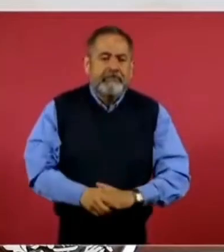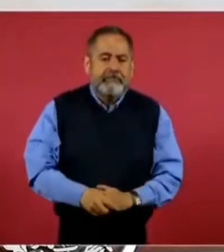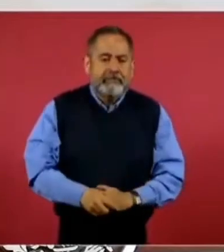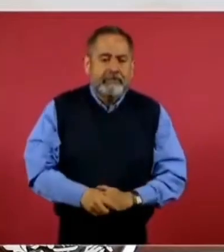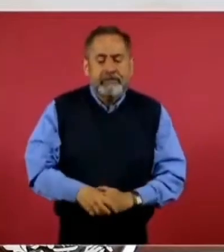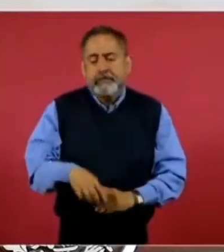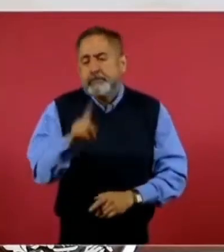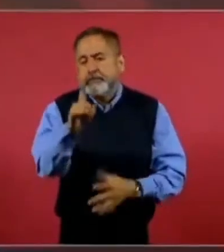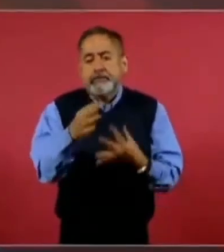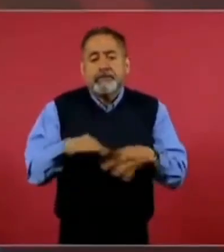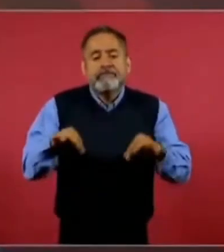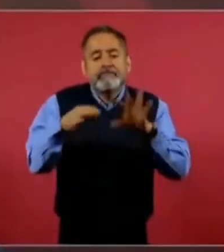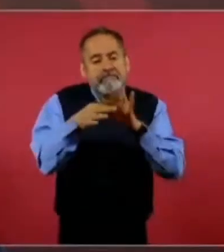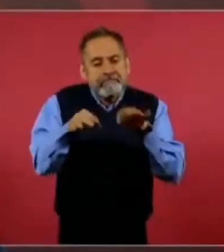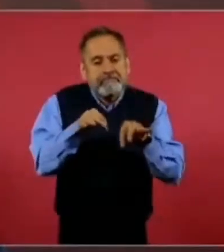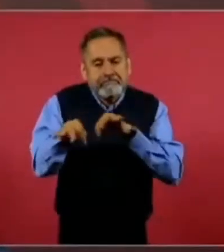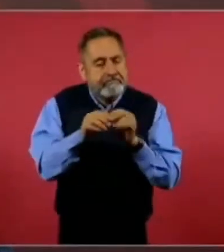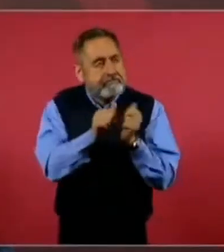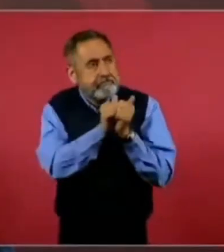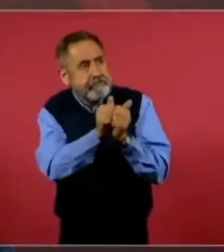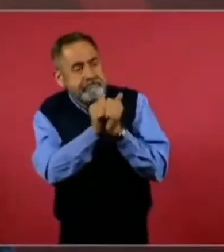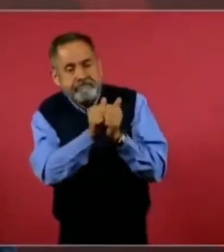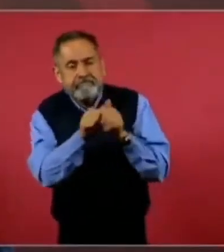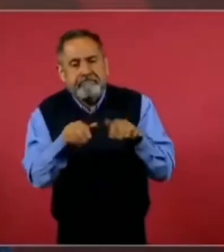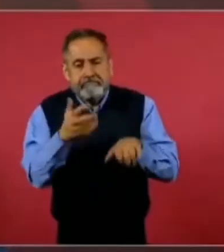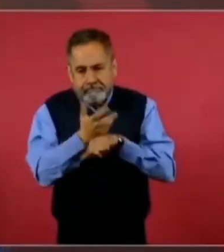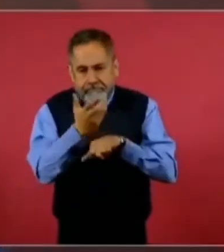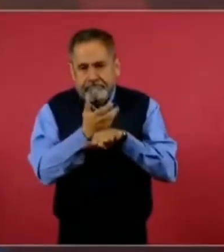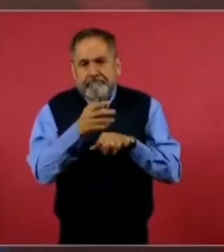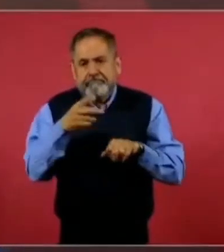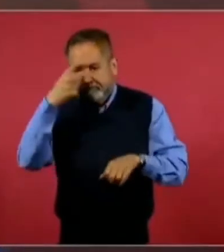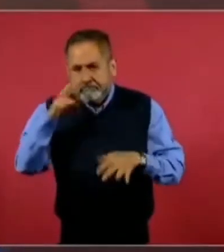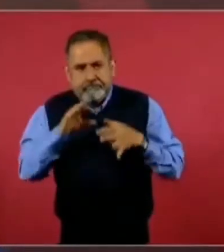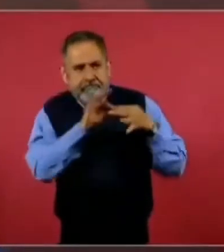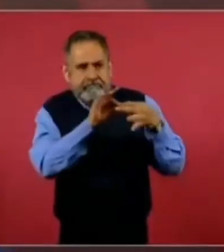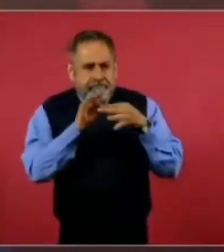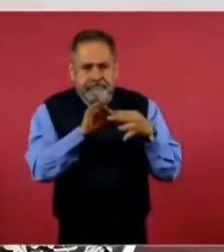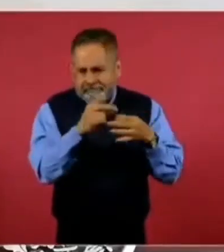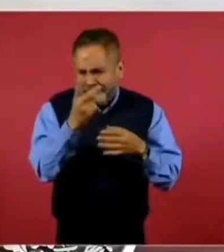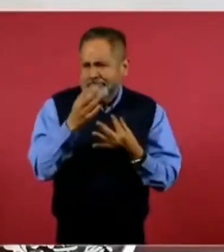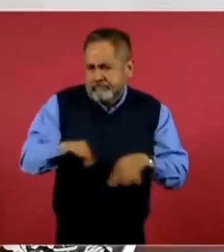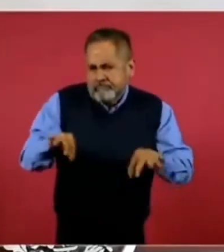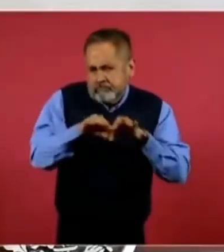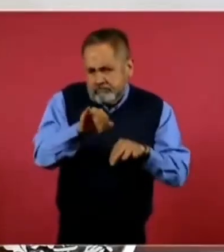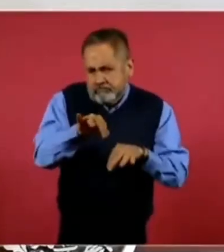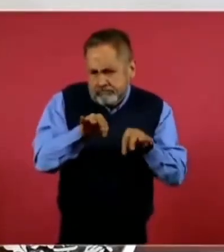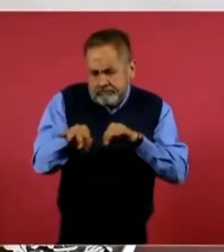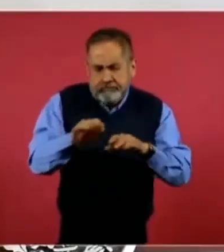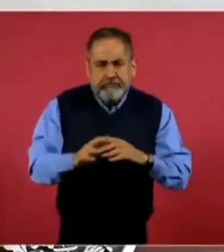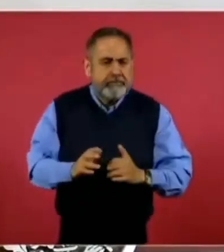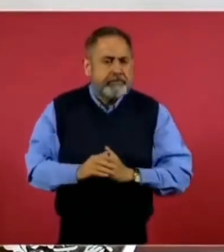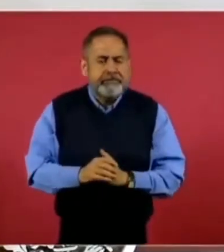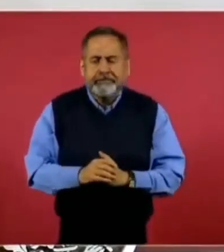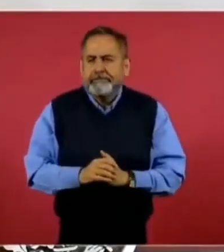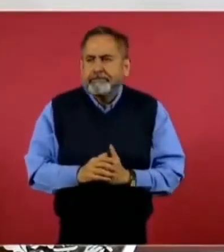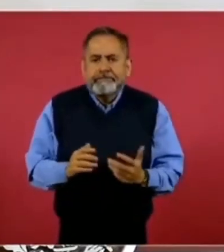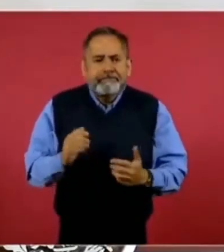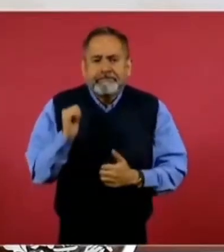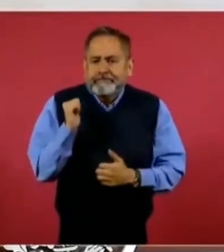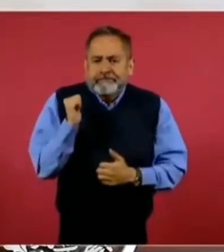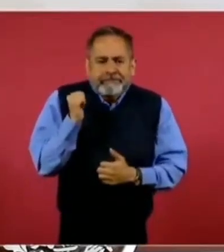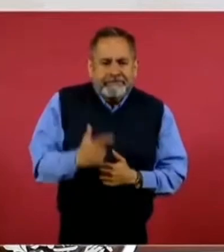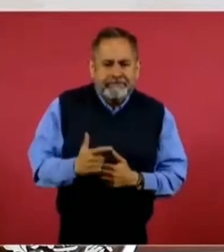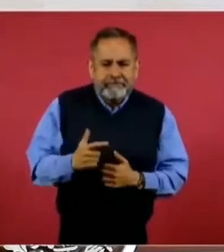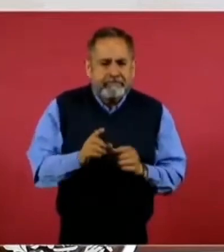el trabajo de colaboración que tenemos, eso quiero resaltar. Y cualquier cuestión